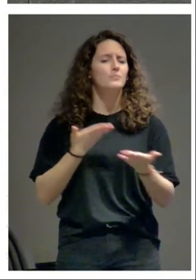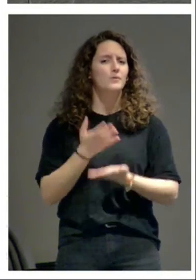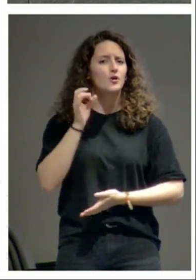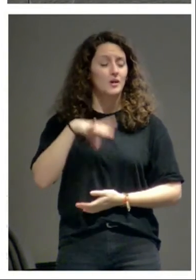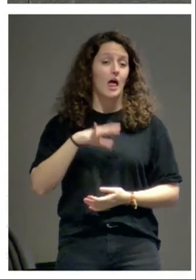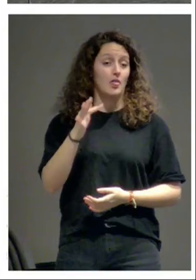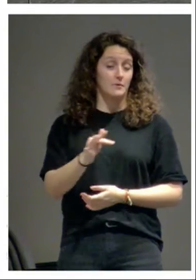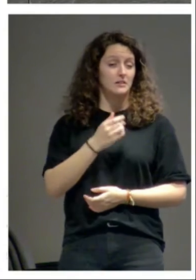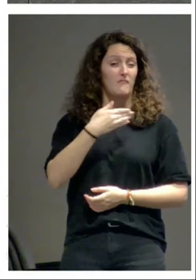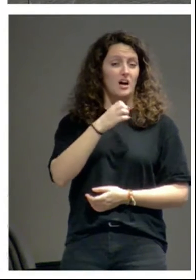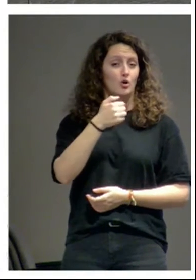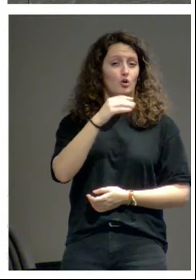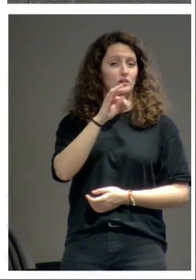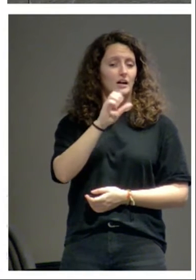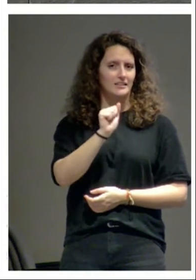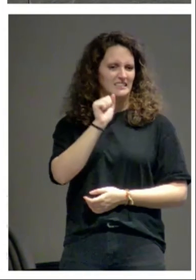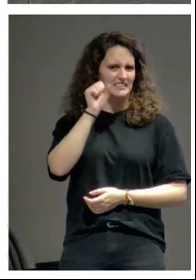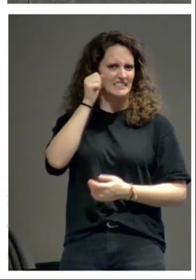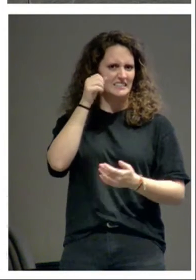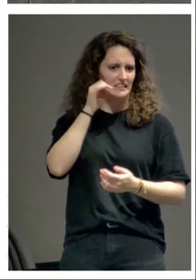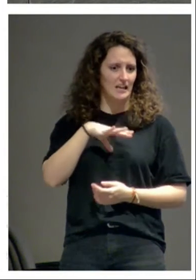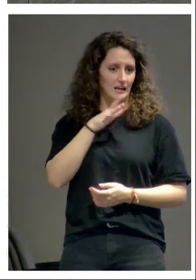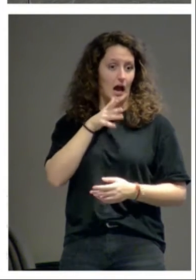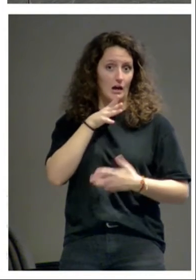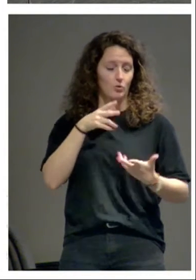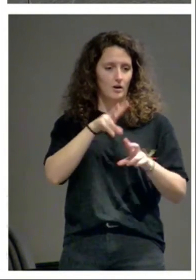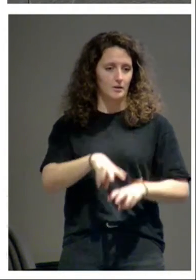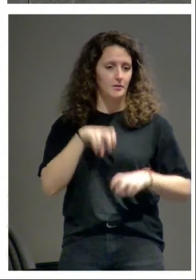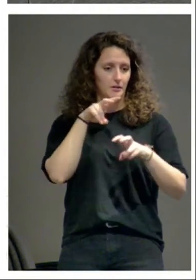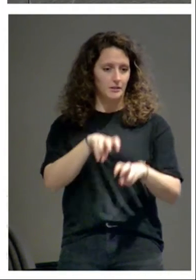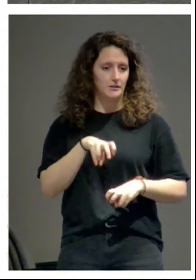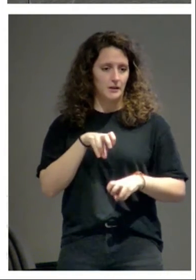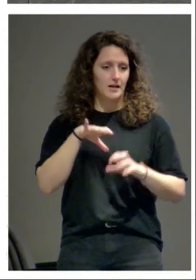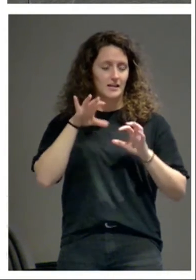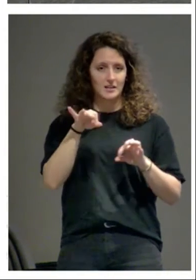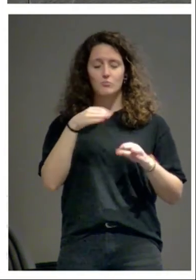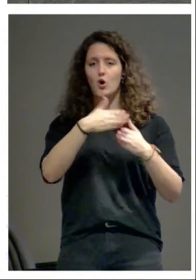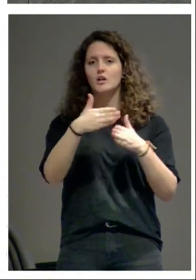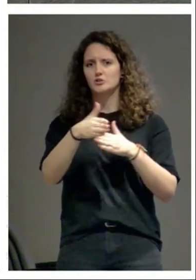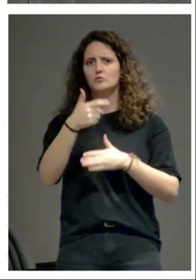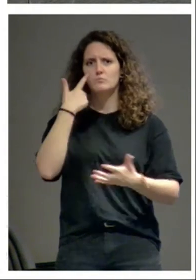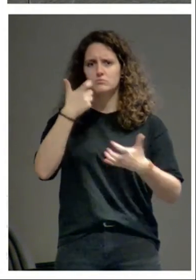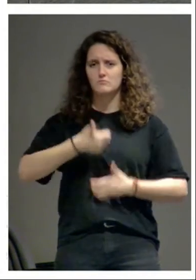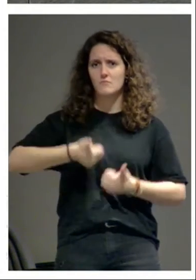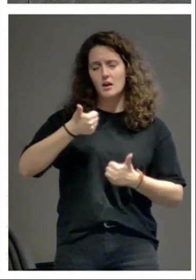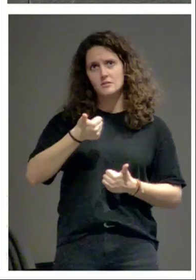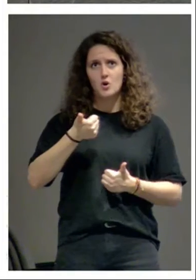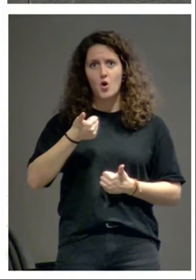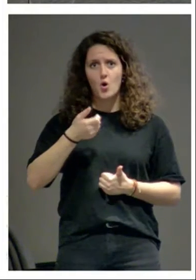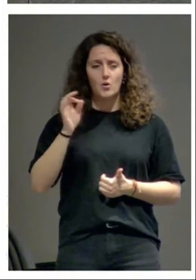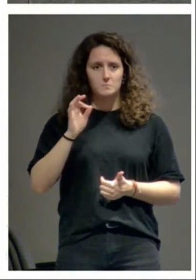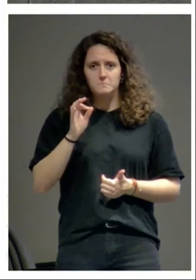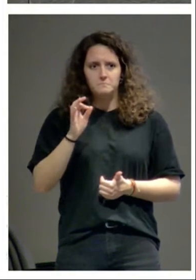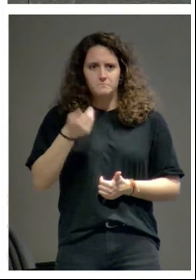Bargota que se está excavando? y esperamos a ver si aparecen más restos más significativos y más monumentales de lo que ha